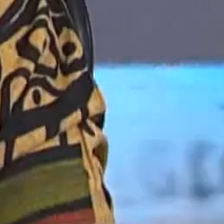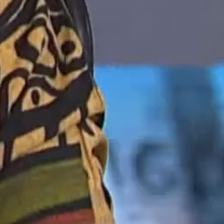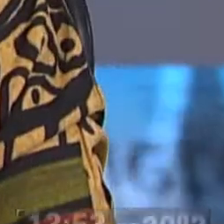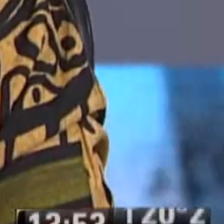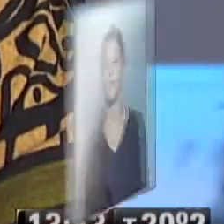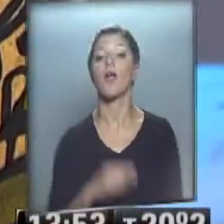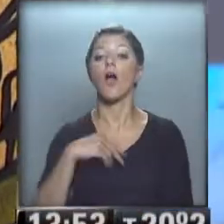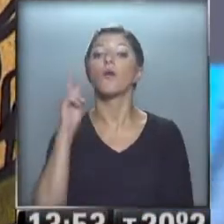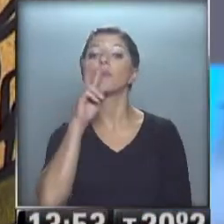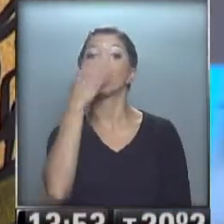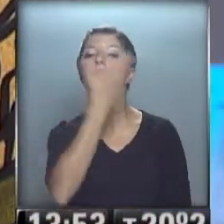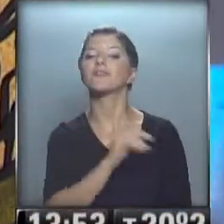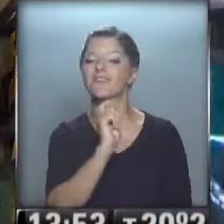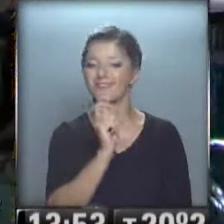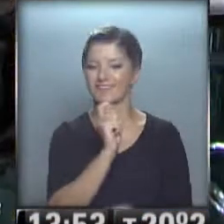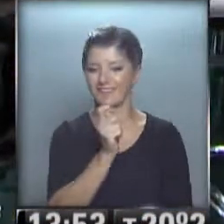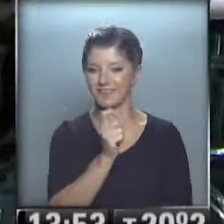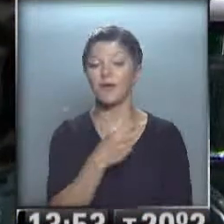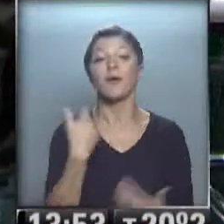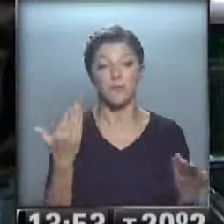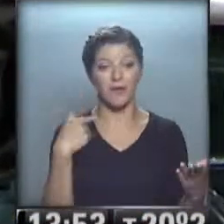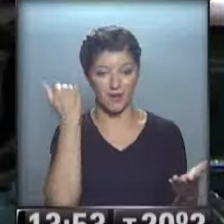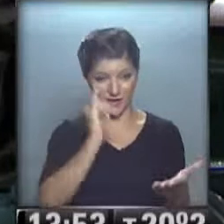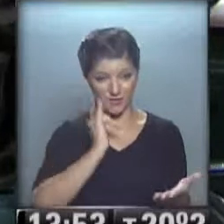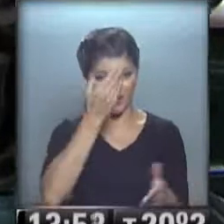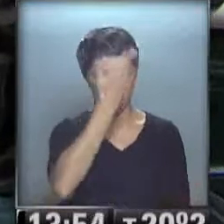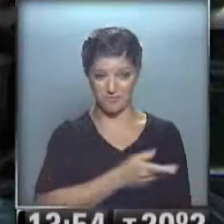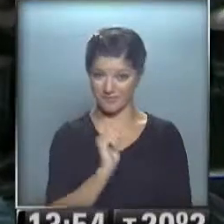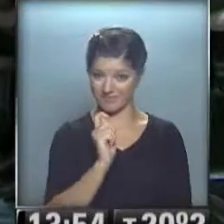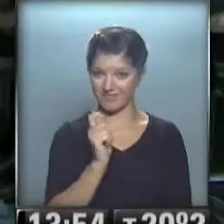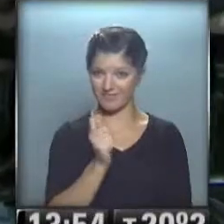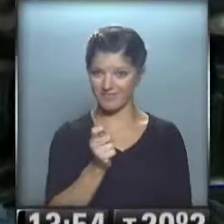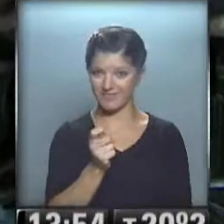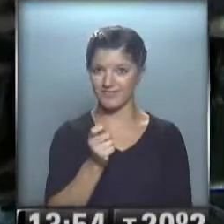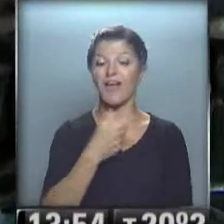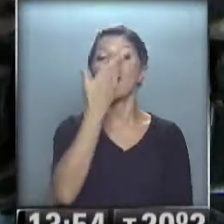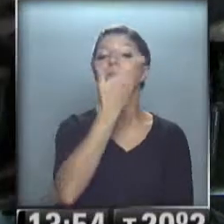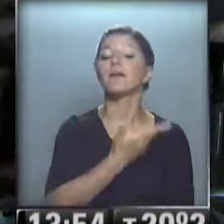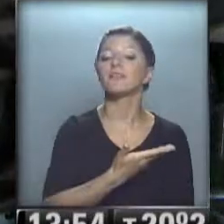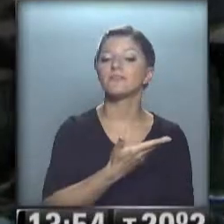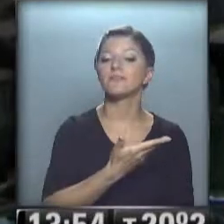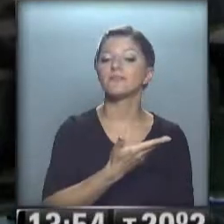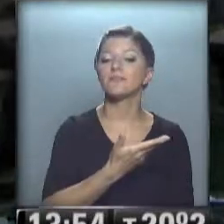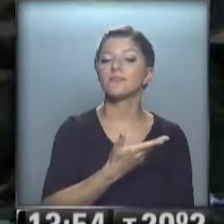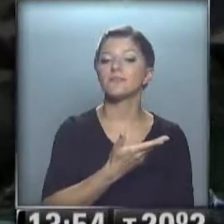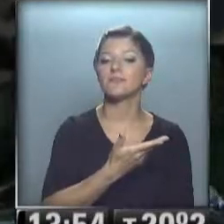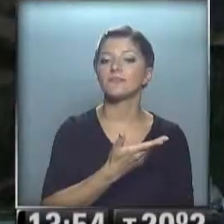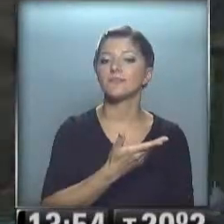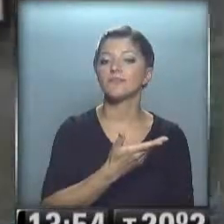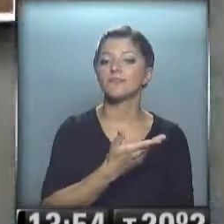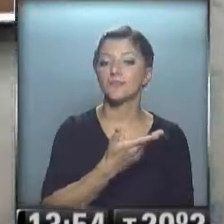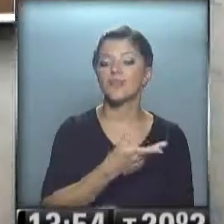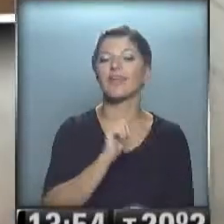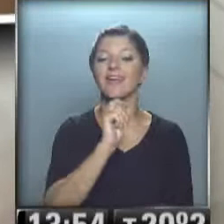¡Vamos a la incógnita de hoy! Bueno, vamos a revelar la incógnita entonces. Nuestro personaje de hoy es Ebe Ujart,